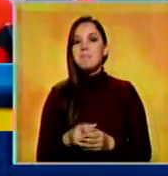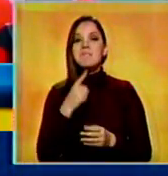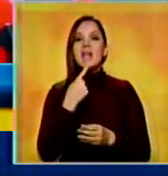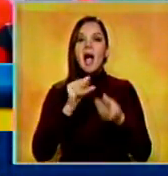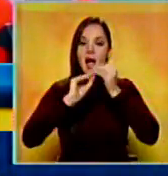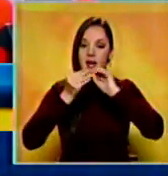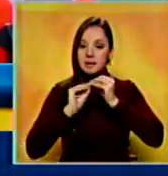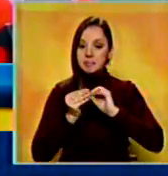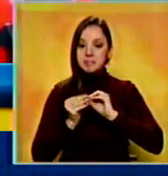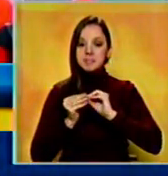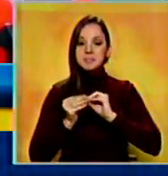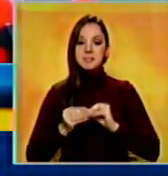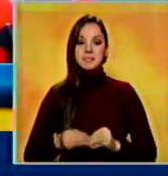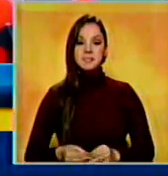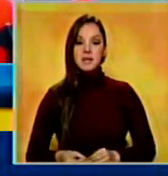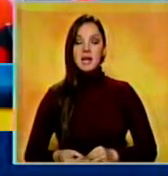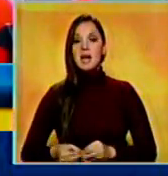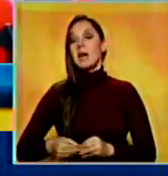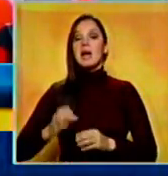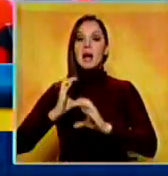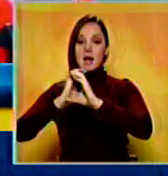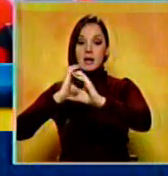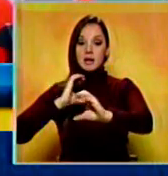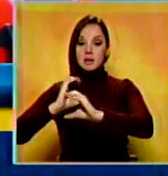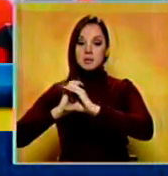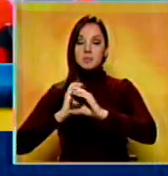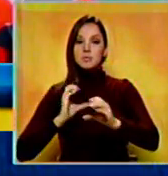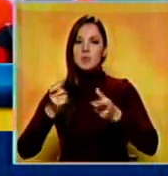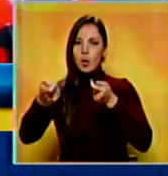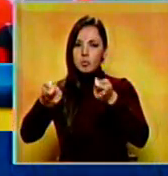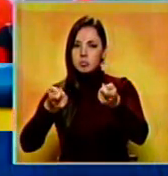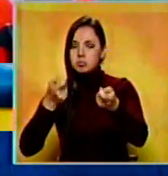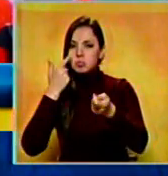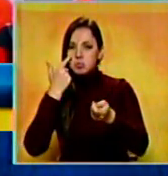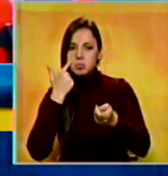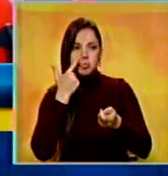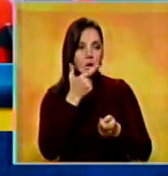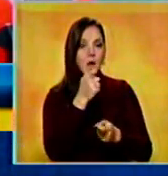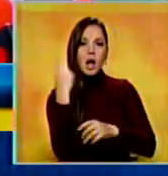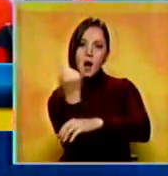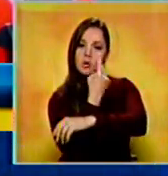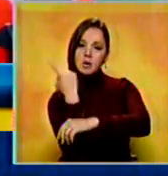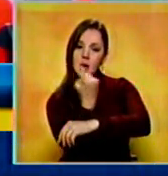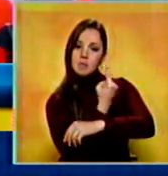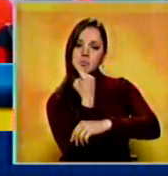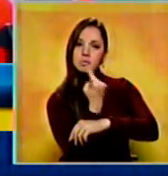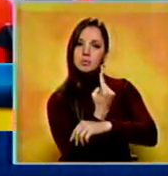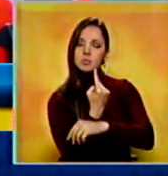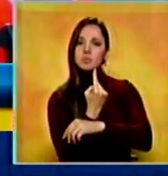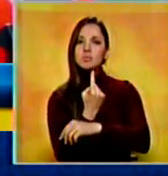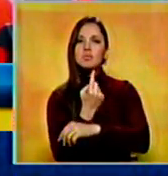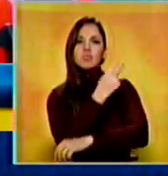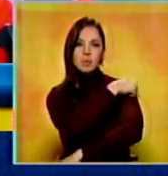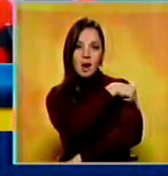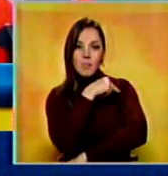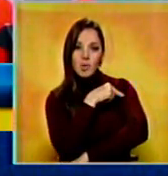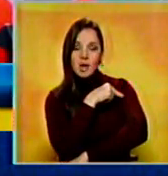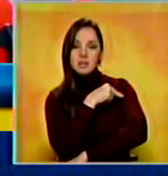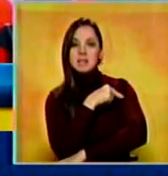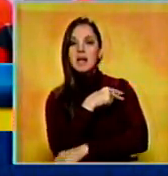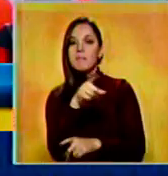reparar las unidades, ambulancias, patrullas y grúas